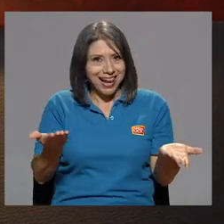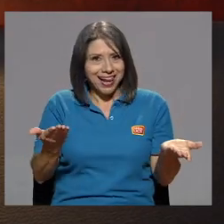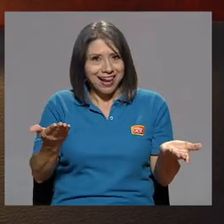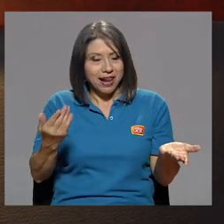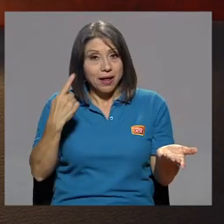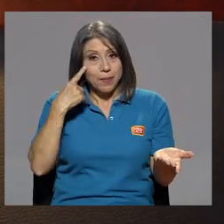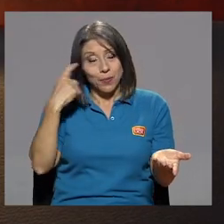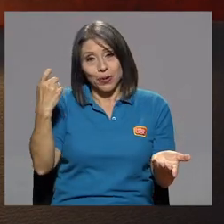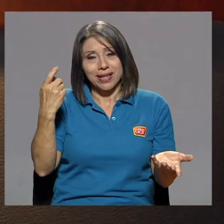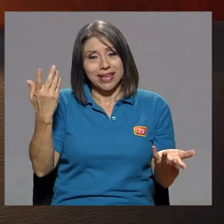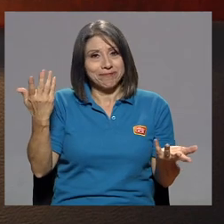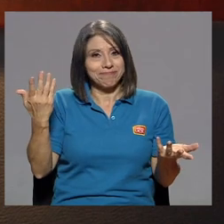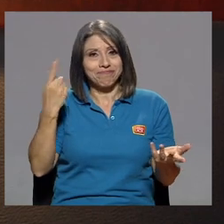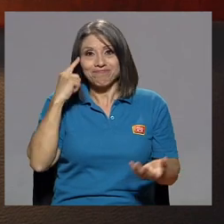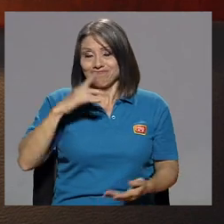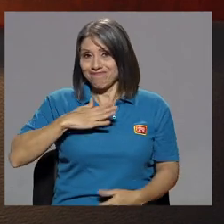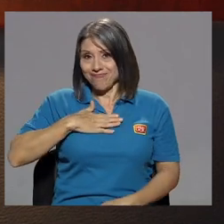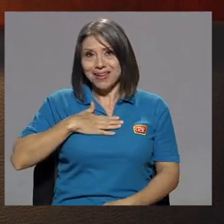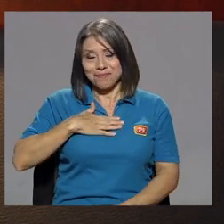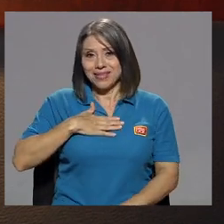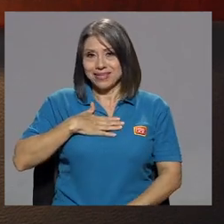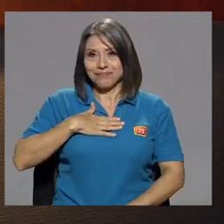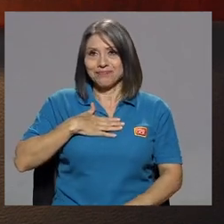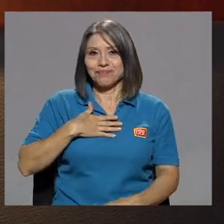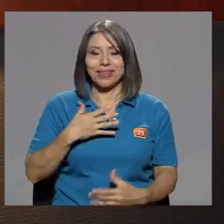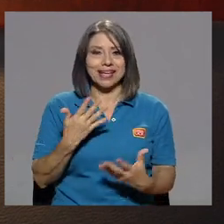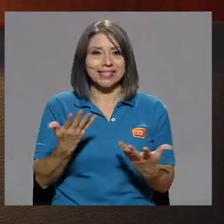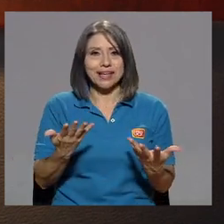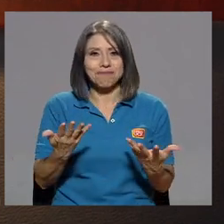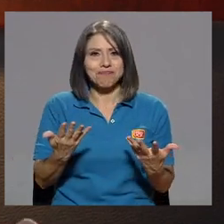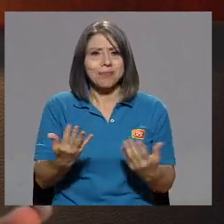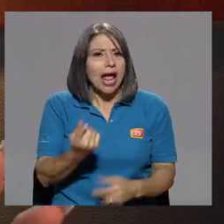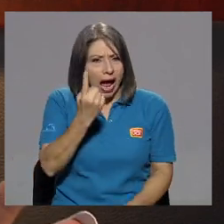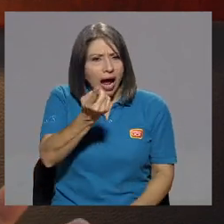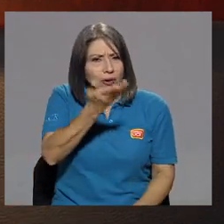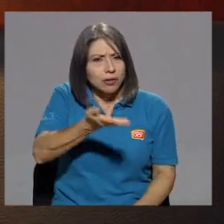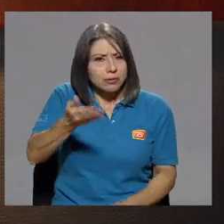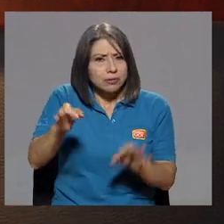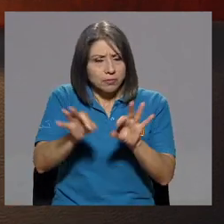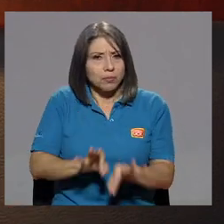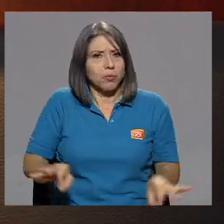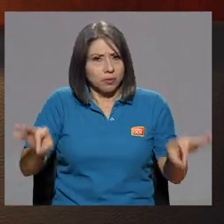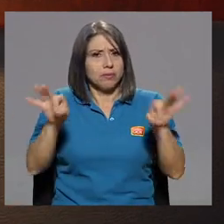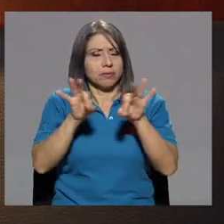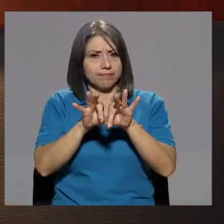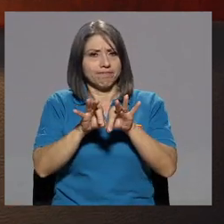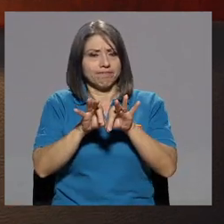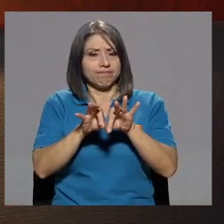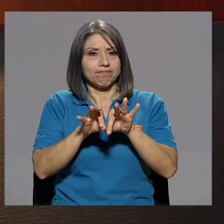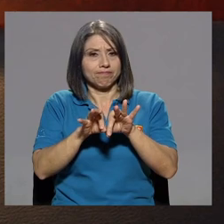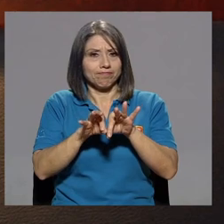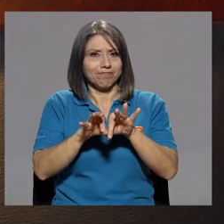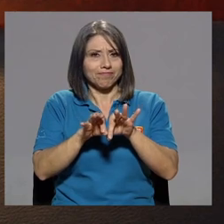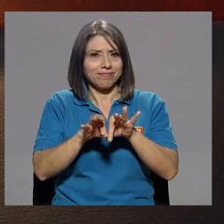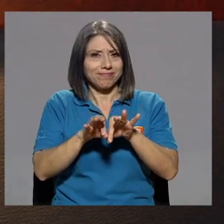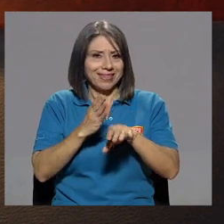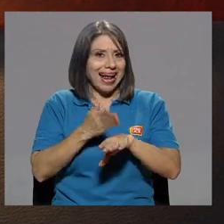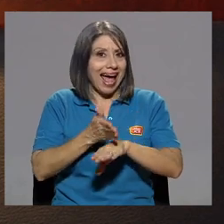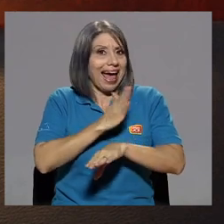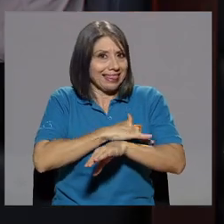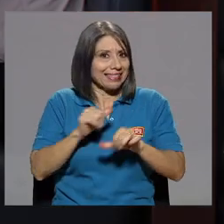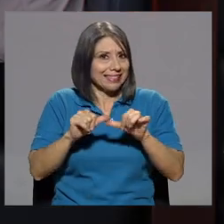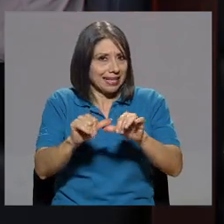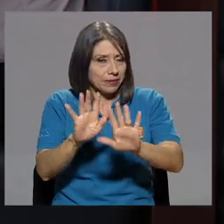para mí fue… Es que hay una cosa importante antes de seguir